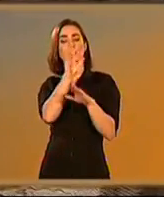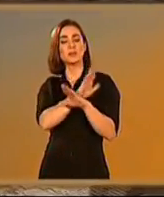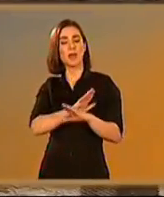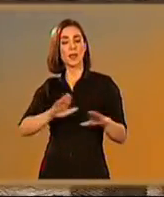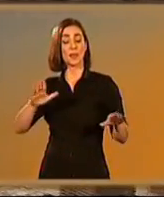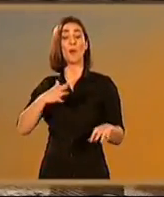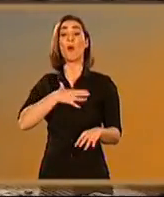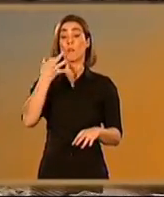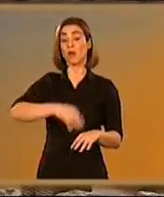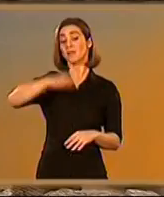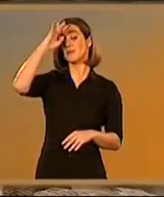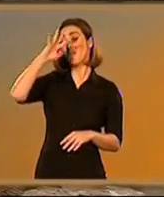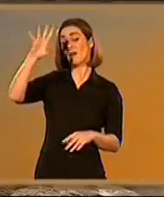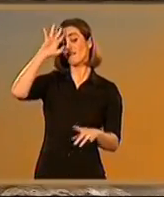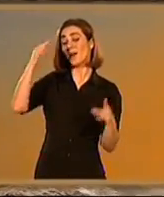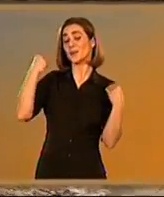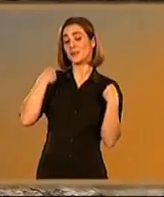extensas ruinas de Itálica.